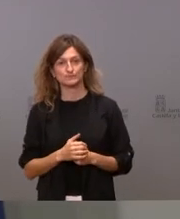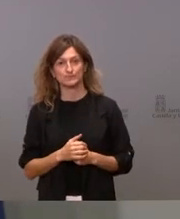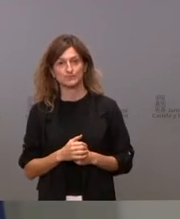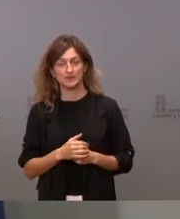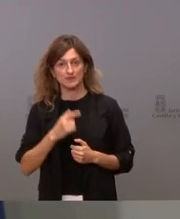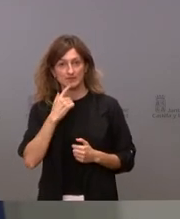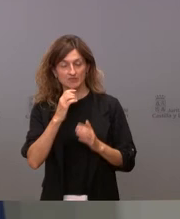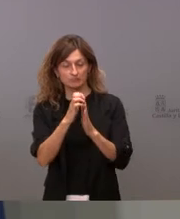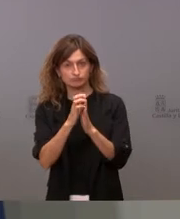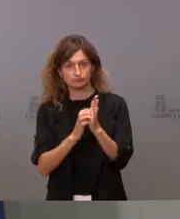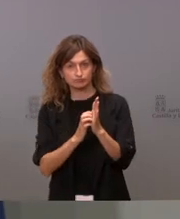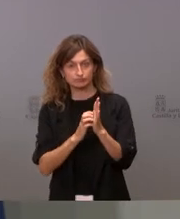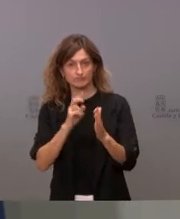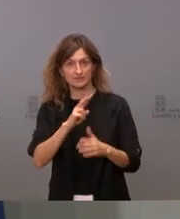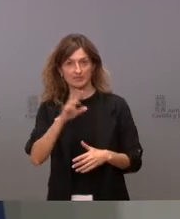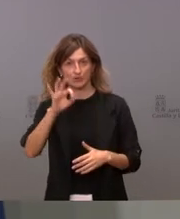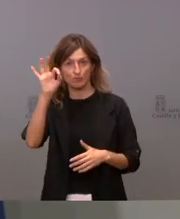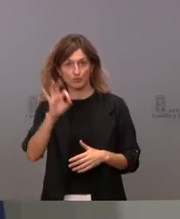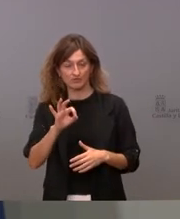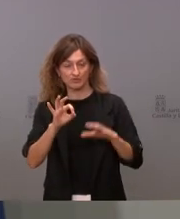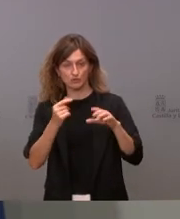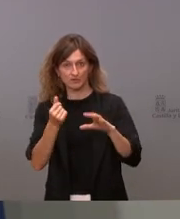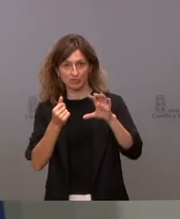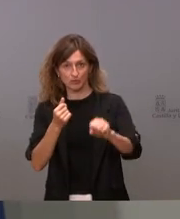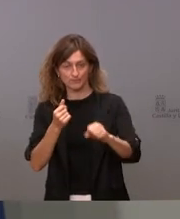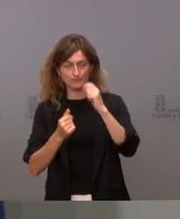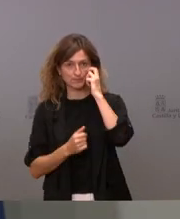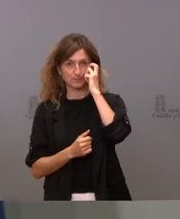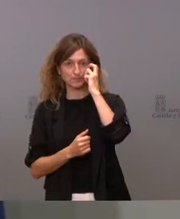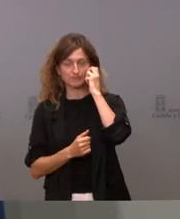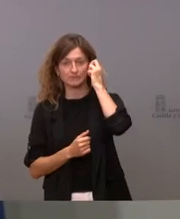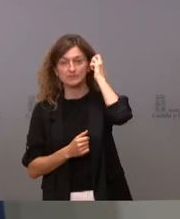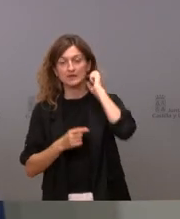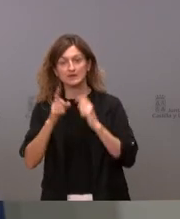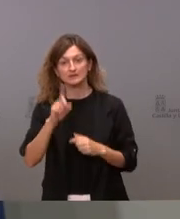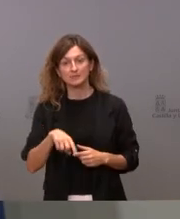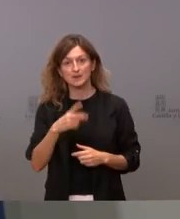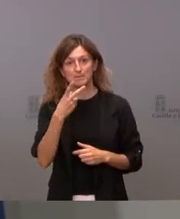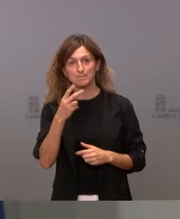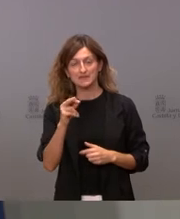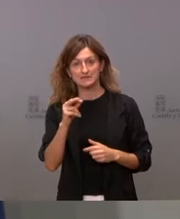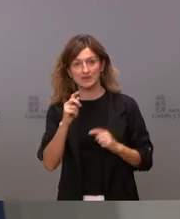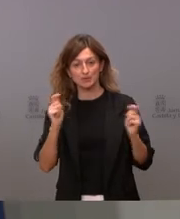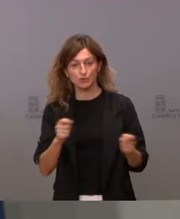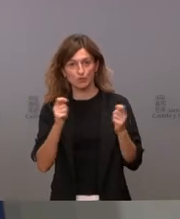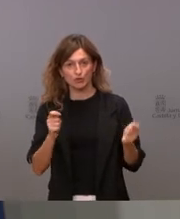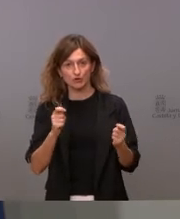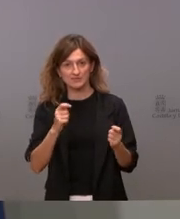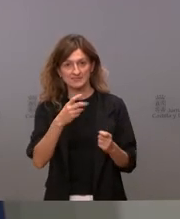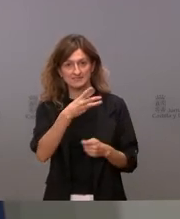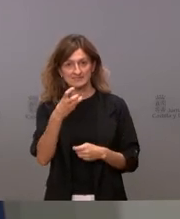caso un 20% el precio de adquisición vamos a ejecutar 20 promociones con más de 360